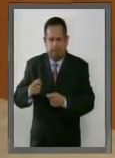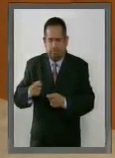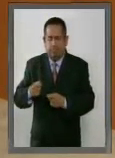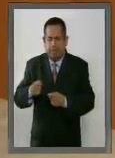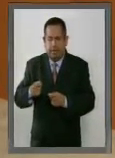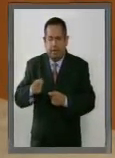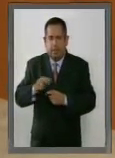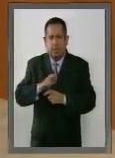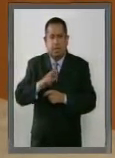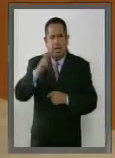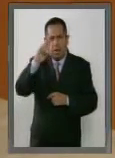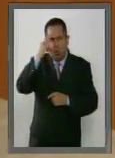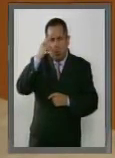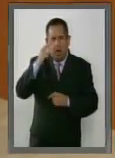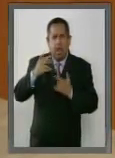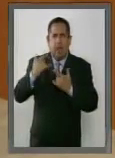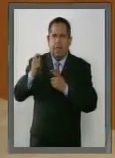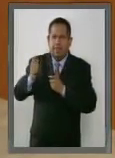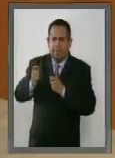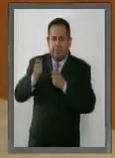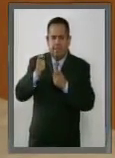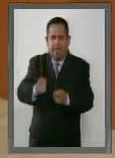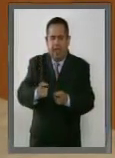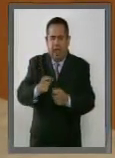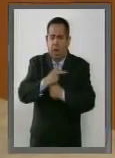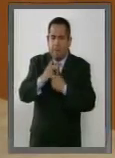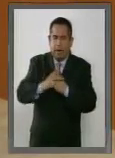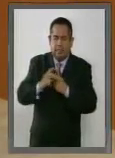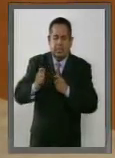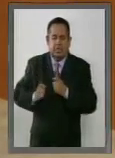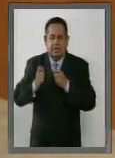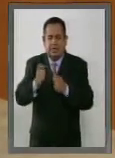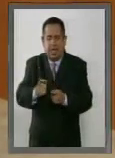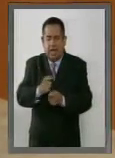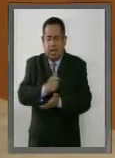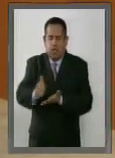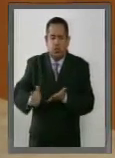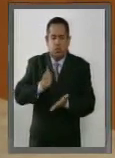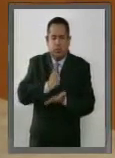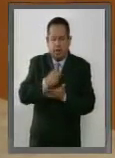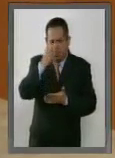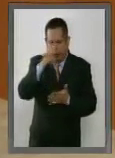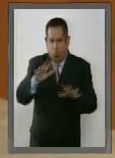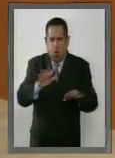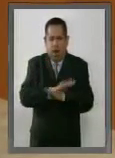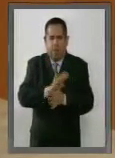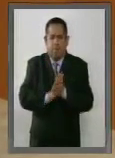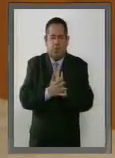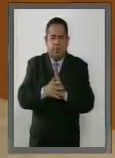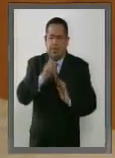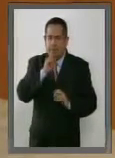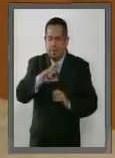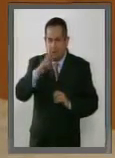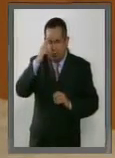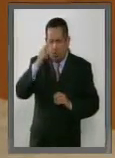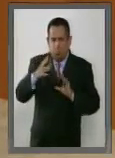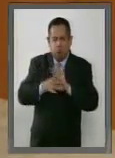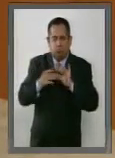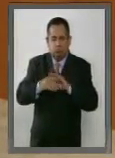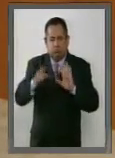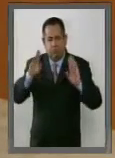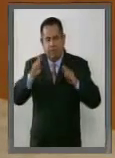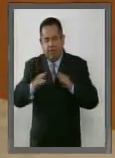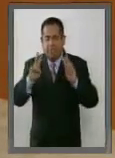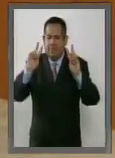sean recordadas por darle al país las reformas que necesitaba, pero también por haber abordado